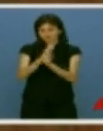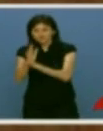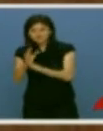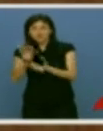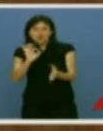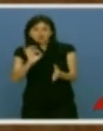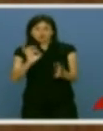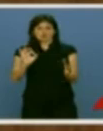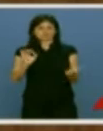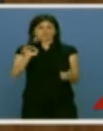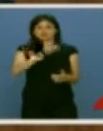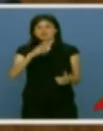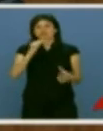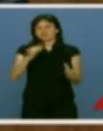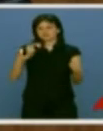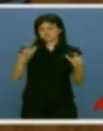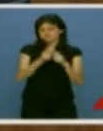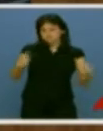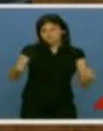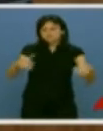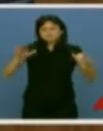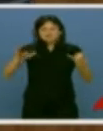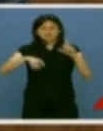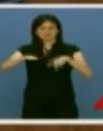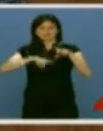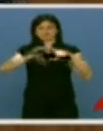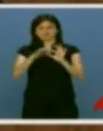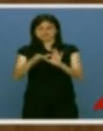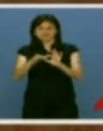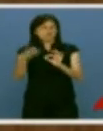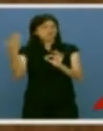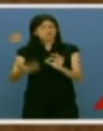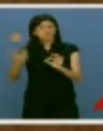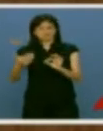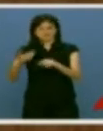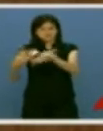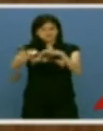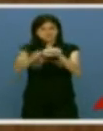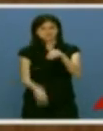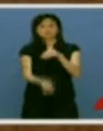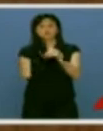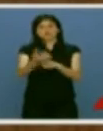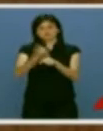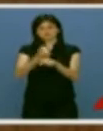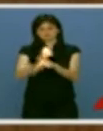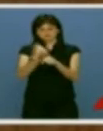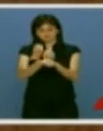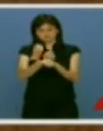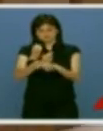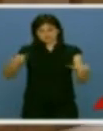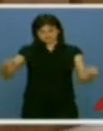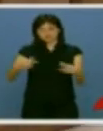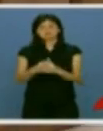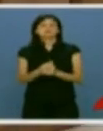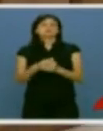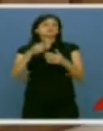pero todos esos debates tienen su encaje en el marco general de la generación de empleo y del mantenimiento del Estado del bienestar. Estoy seguro de que